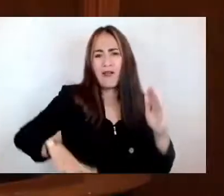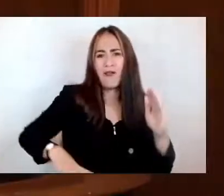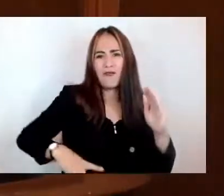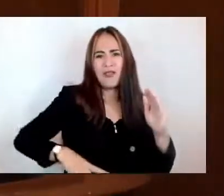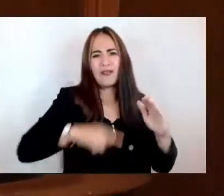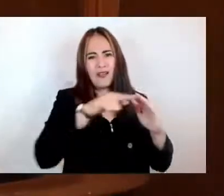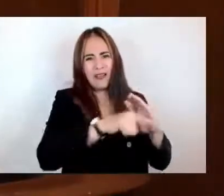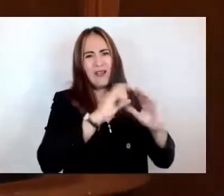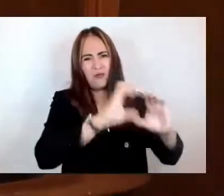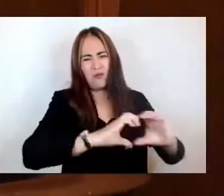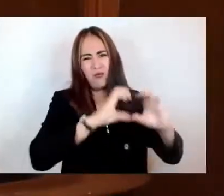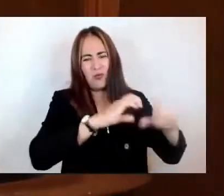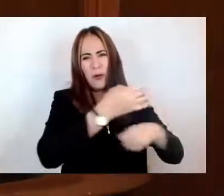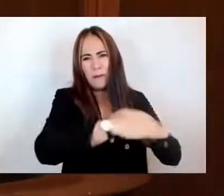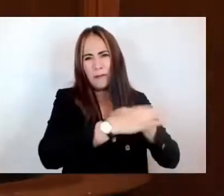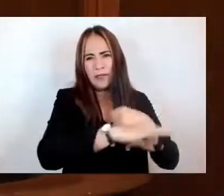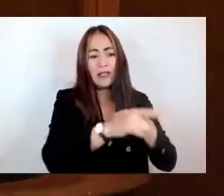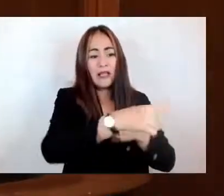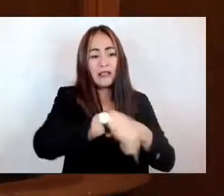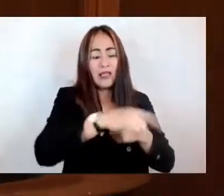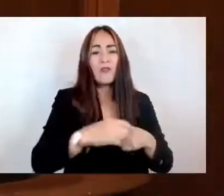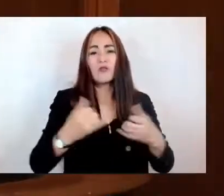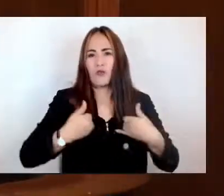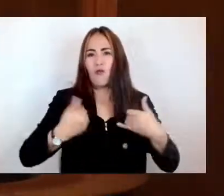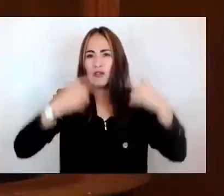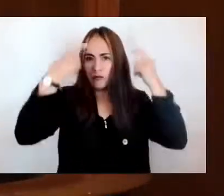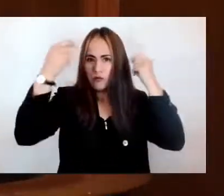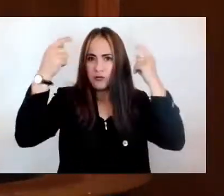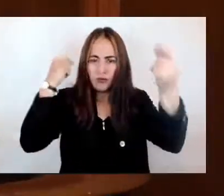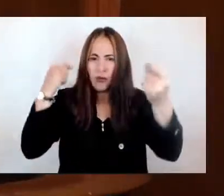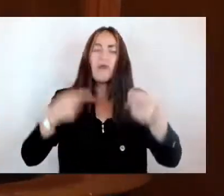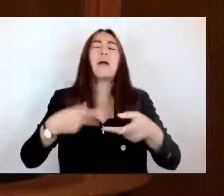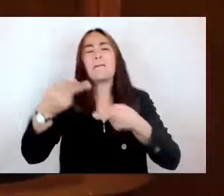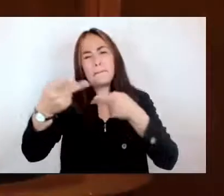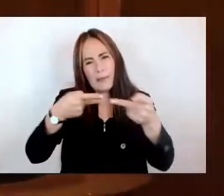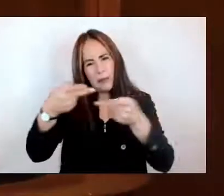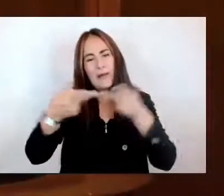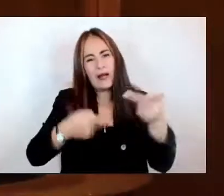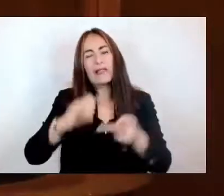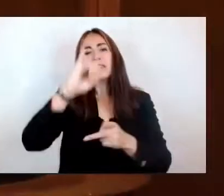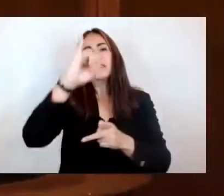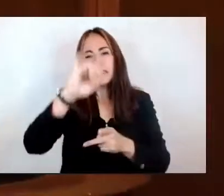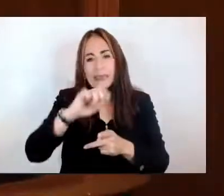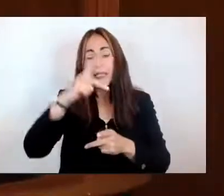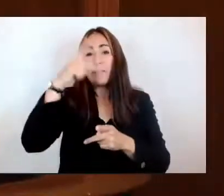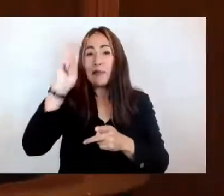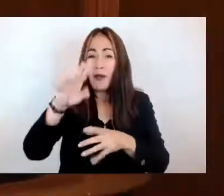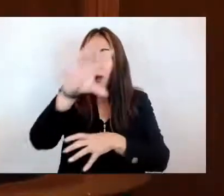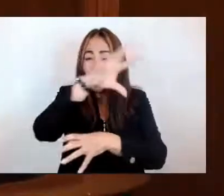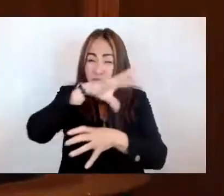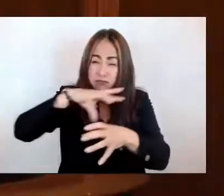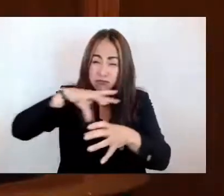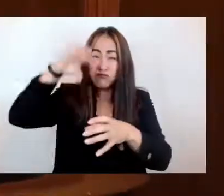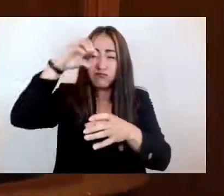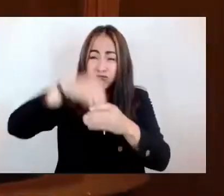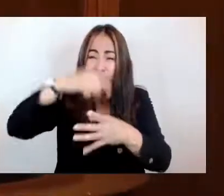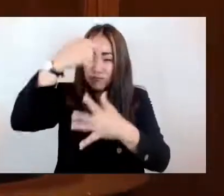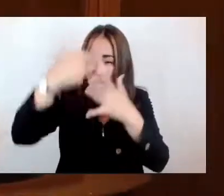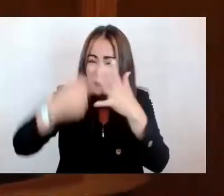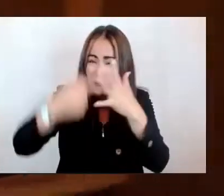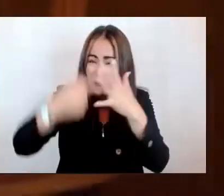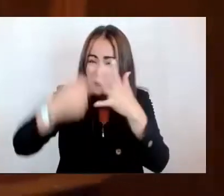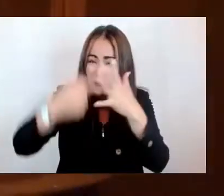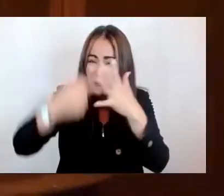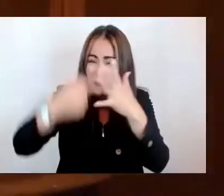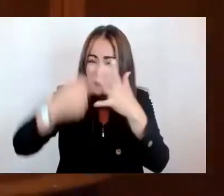si bien cuentan con alguna preparación, no tienen aún todas las herramientas y el apoyo necesario que